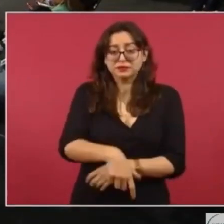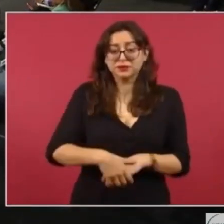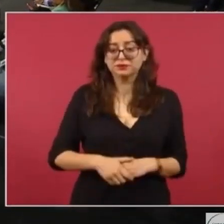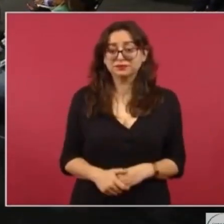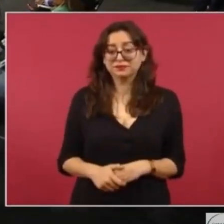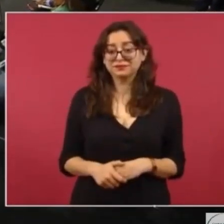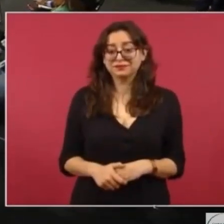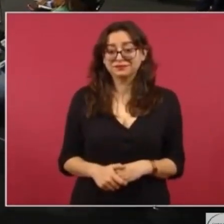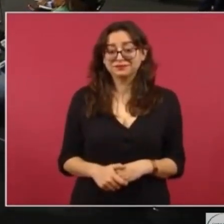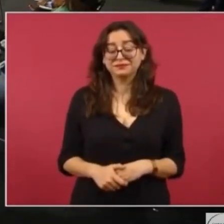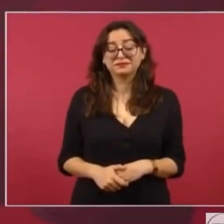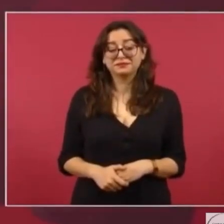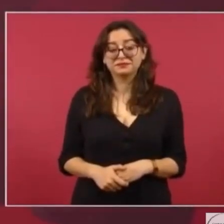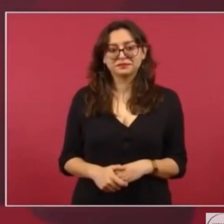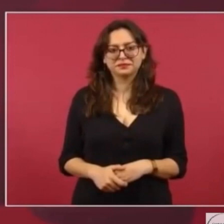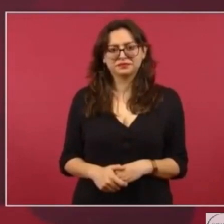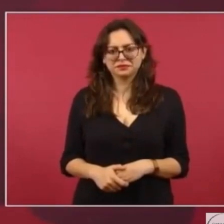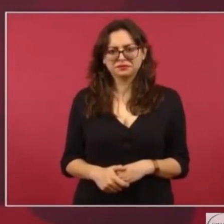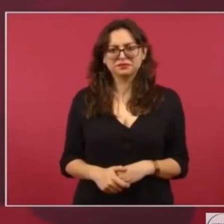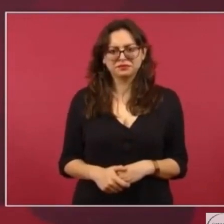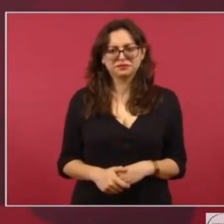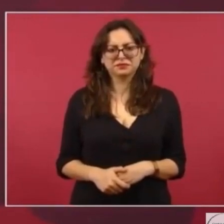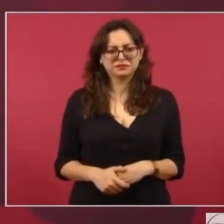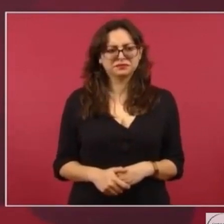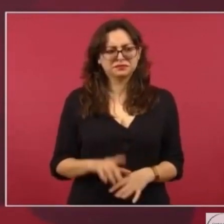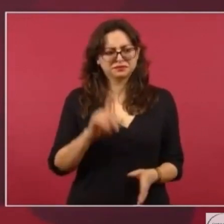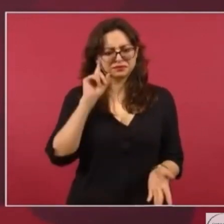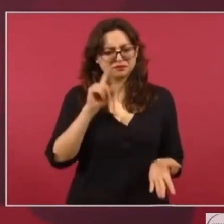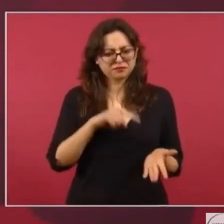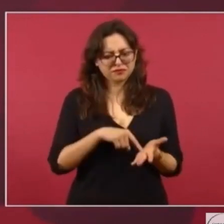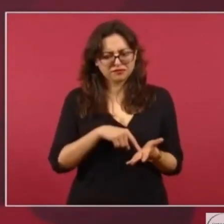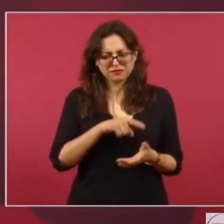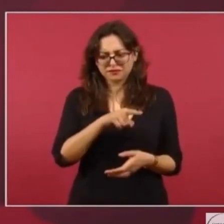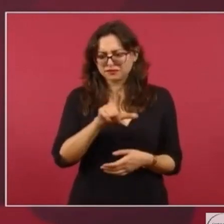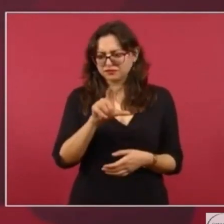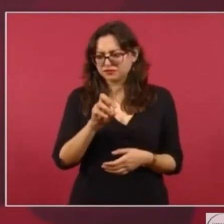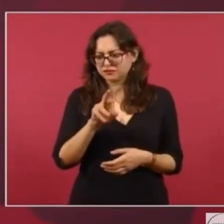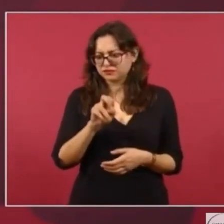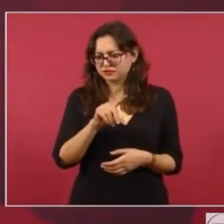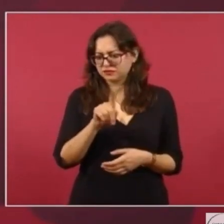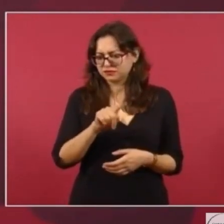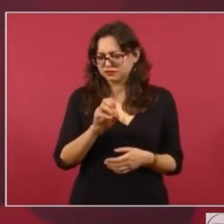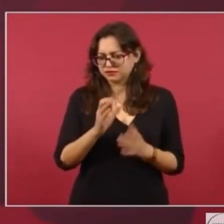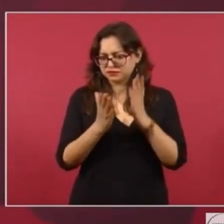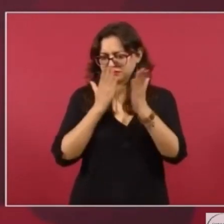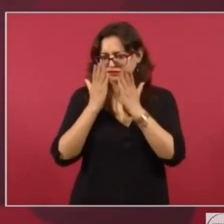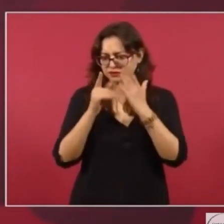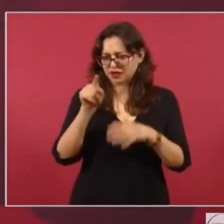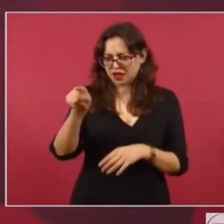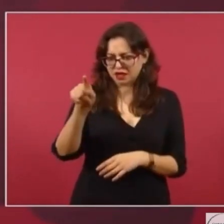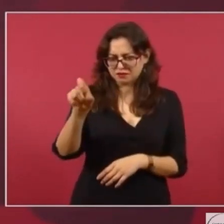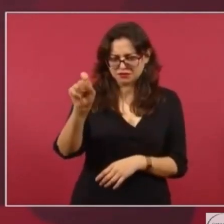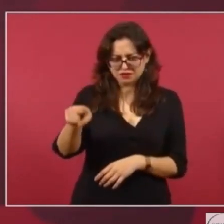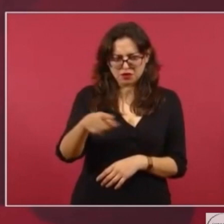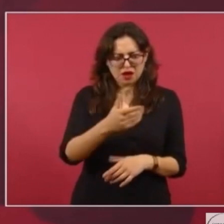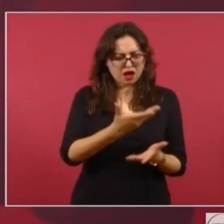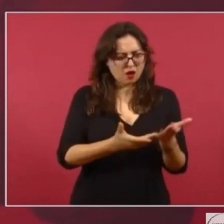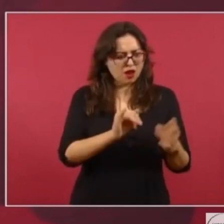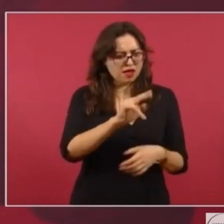Creo que de ahí salió a Lorenzo Córdoba y a lo mejor ahora que termine, ahí va a ir